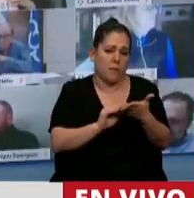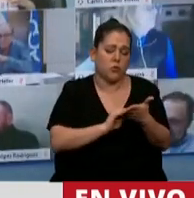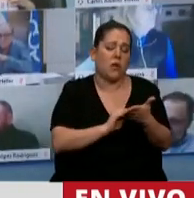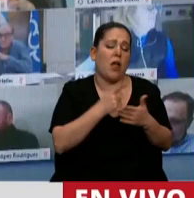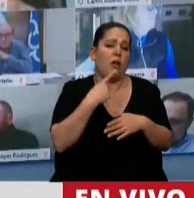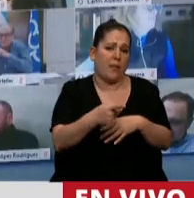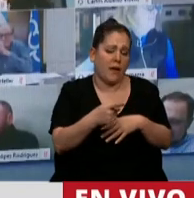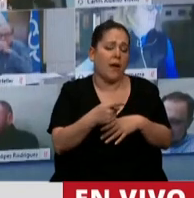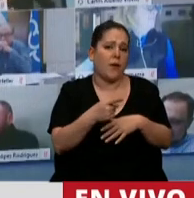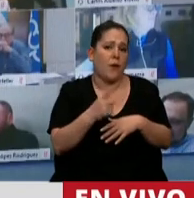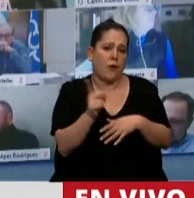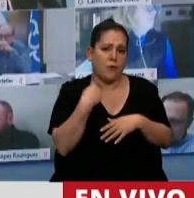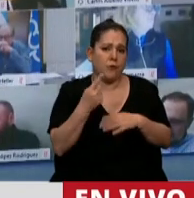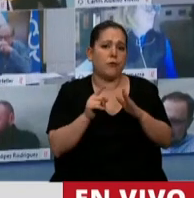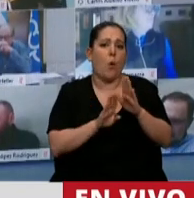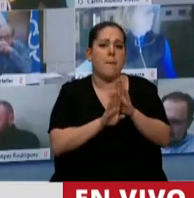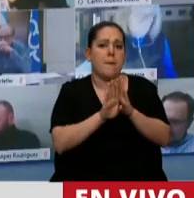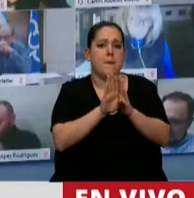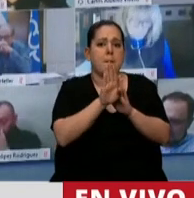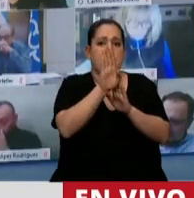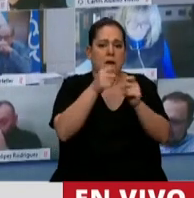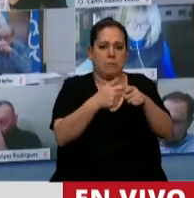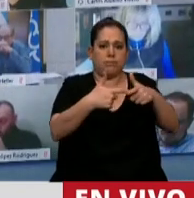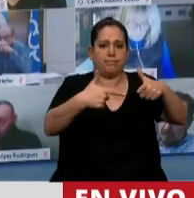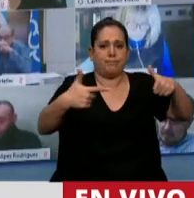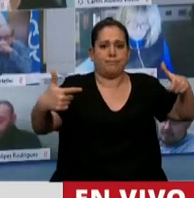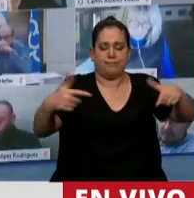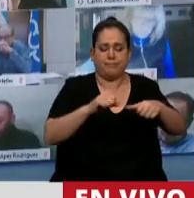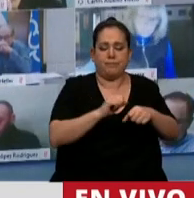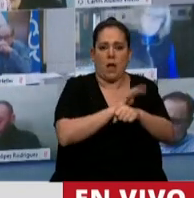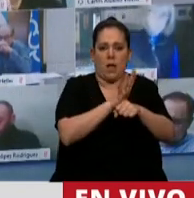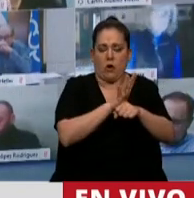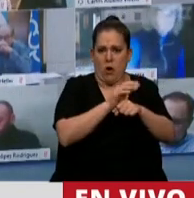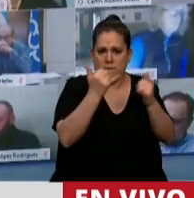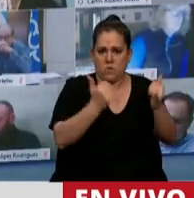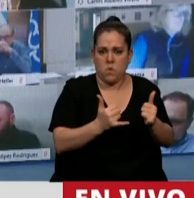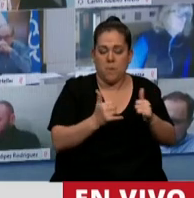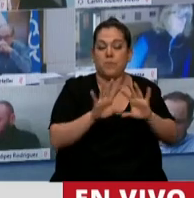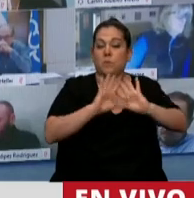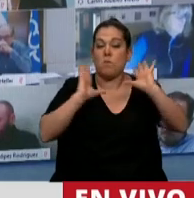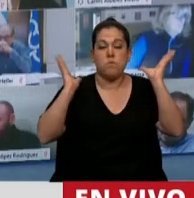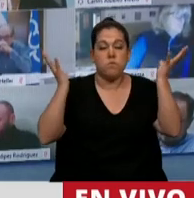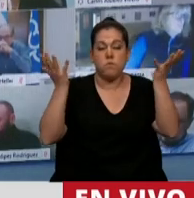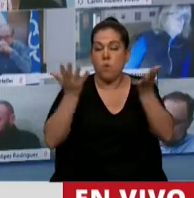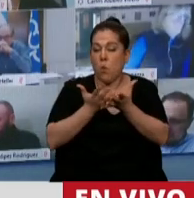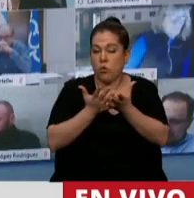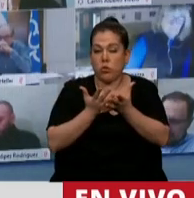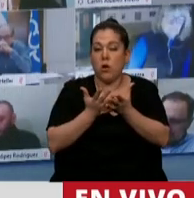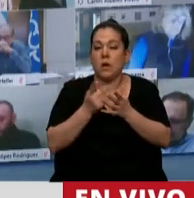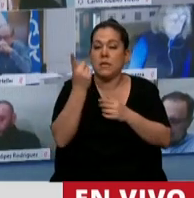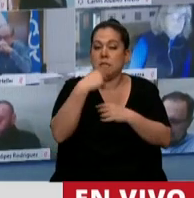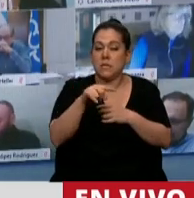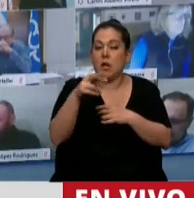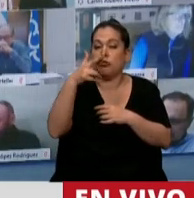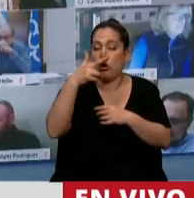cuanto a la baja letalidad. En el mundo el promedio es de 111